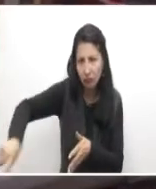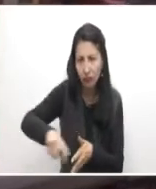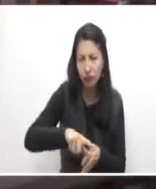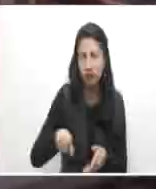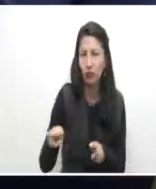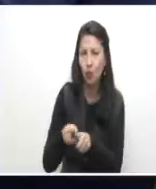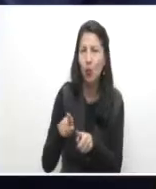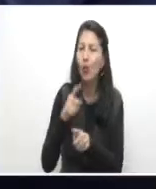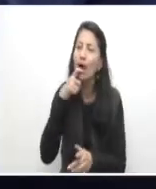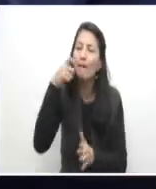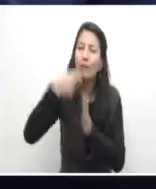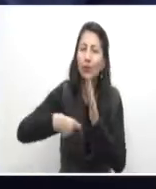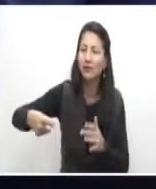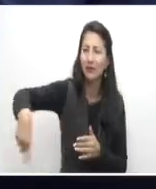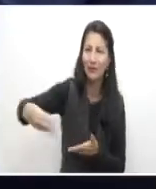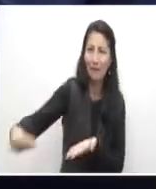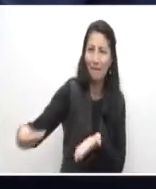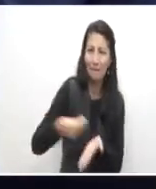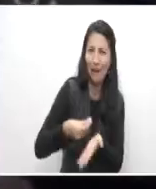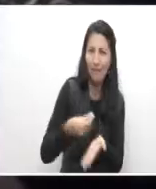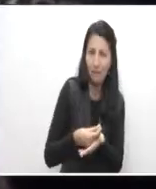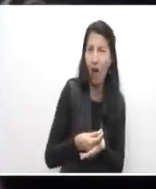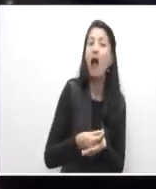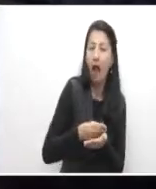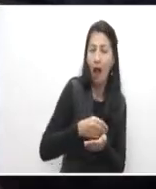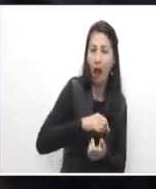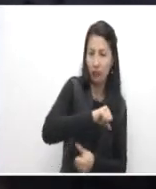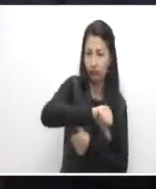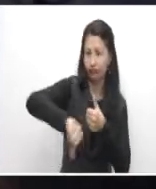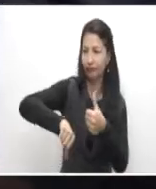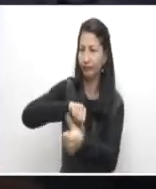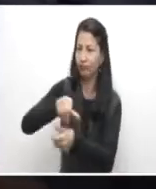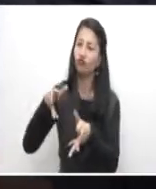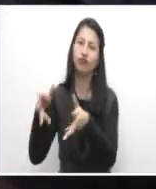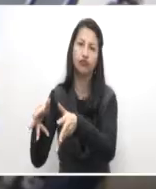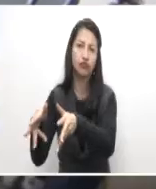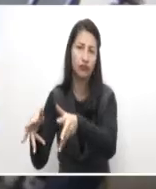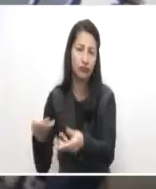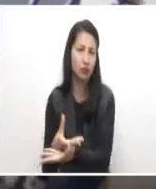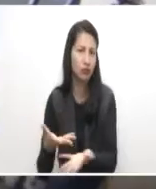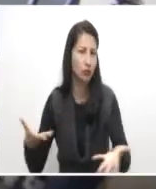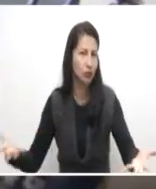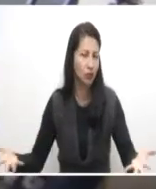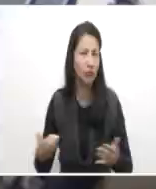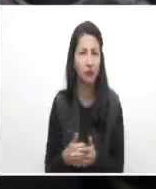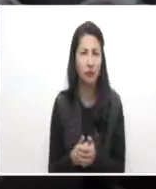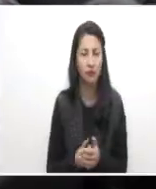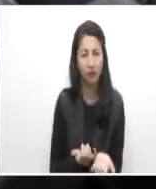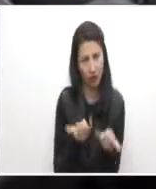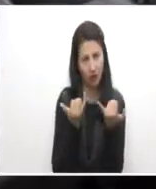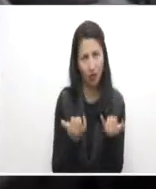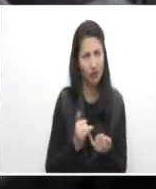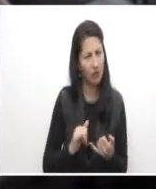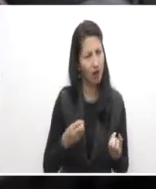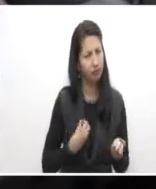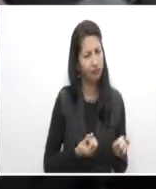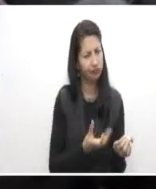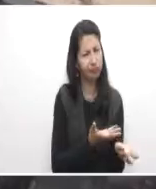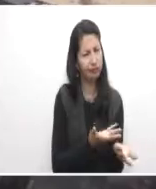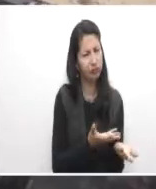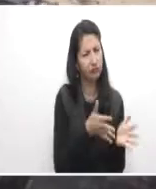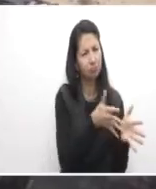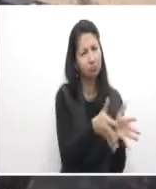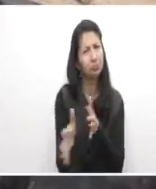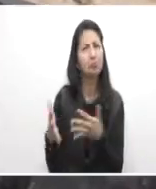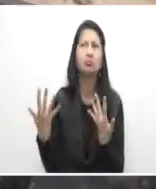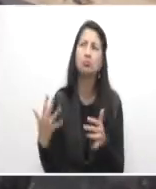fiscales que pagan para formar su talento humano al interior de cada empresa, gremio o sector. Y hemos beneficiado con este programa,